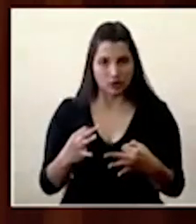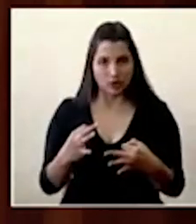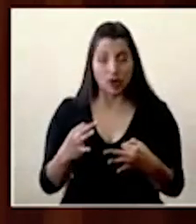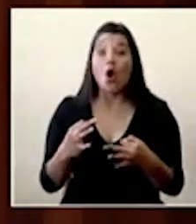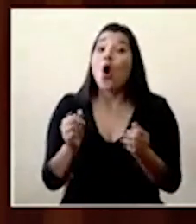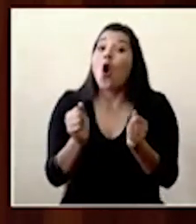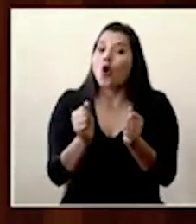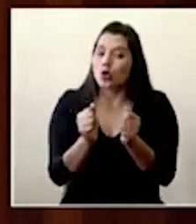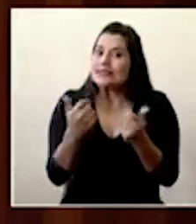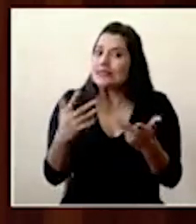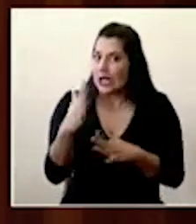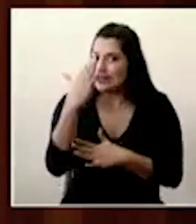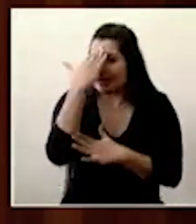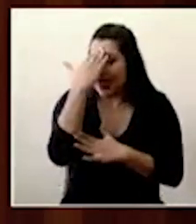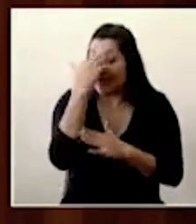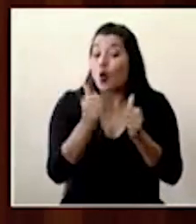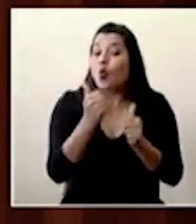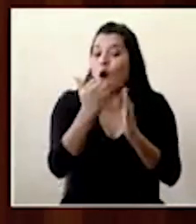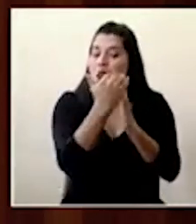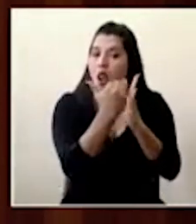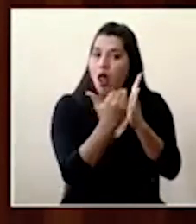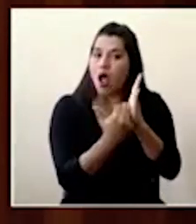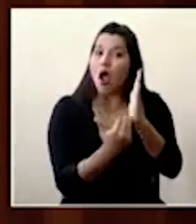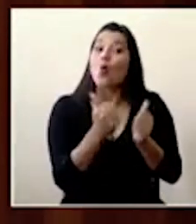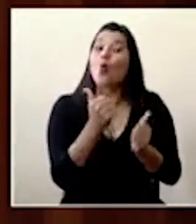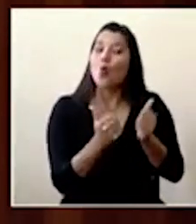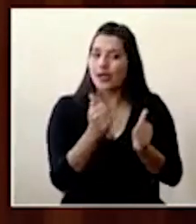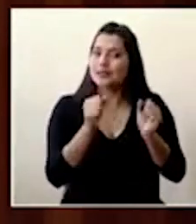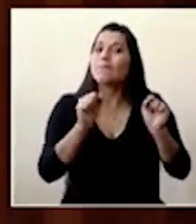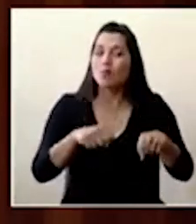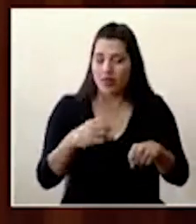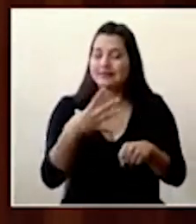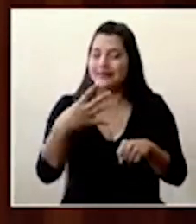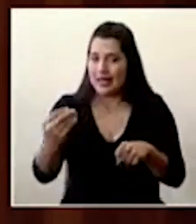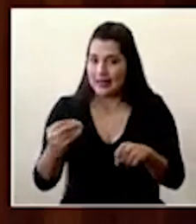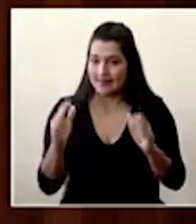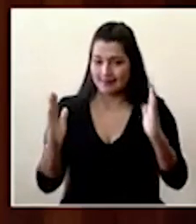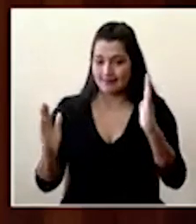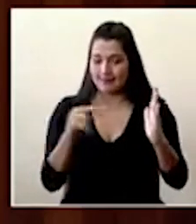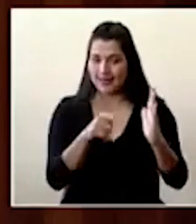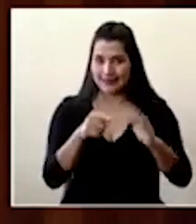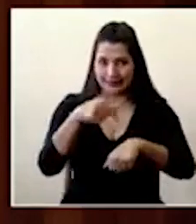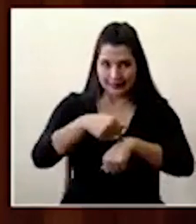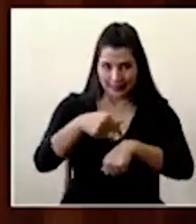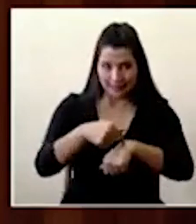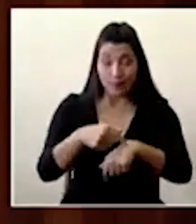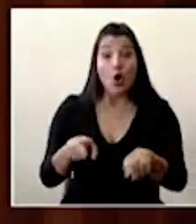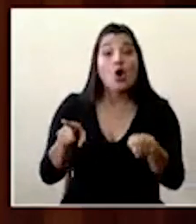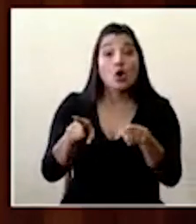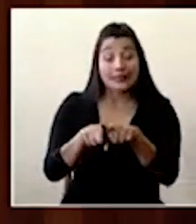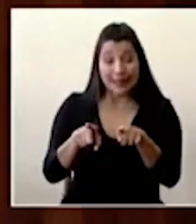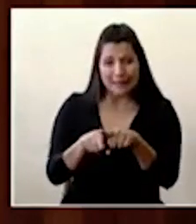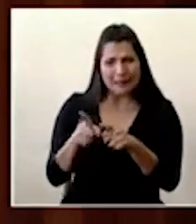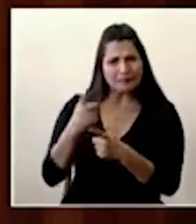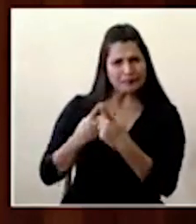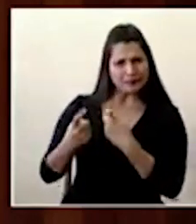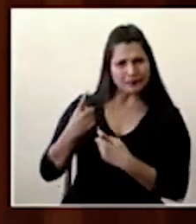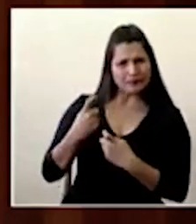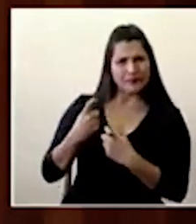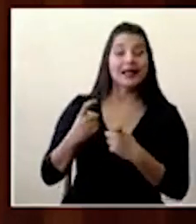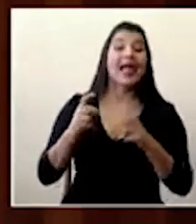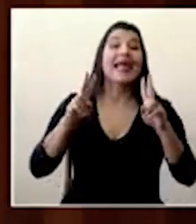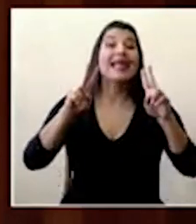conocen ampliamente. Además, respecto a algunas consultas de algunos medios de comunicación, el tema de los